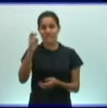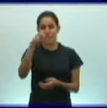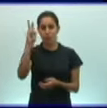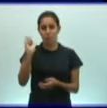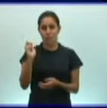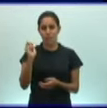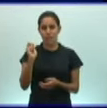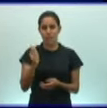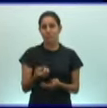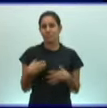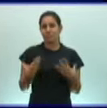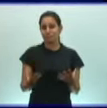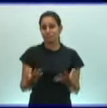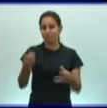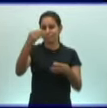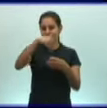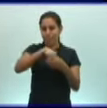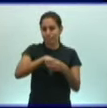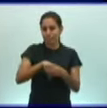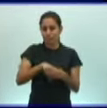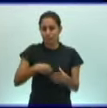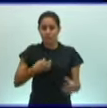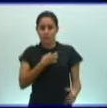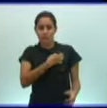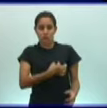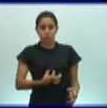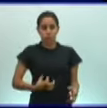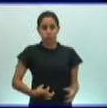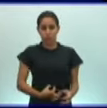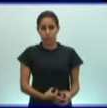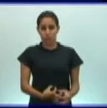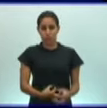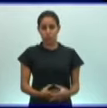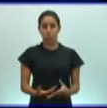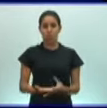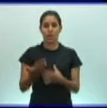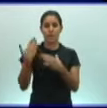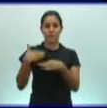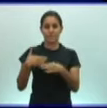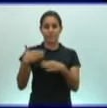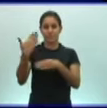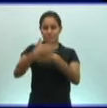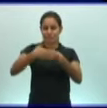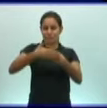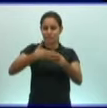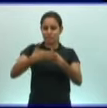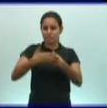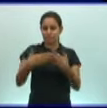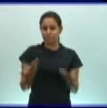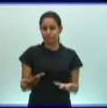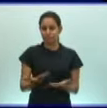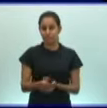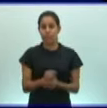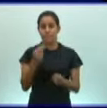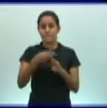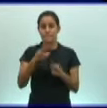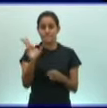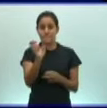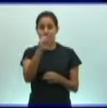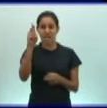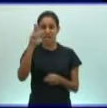comprendida entre el tubo digestivo y la pared del cuerpo cubierta por peritoneo. Por lo tanto, estos animales